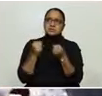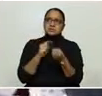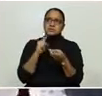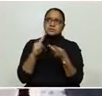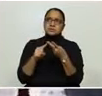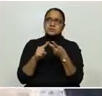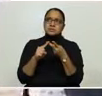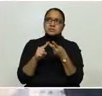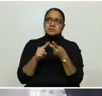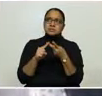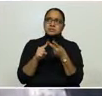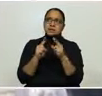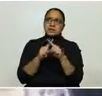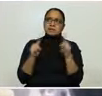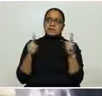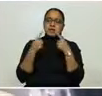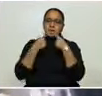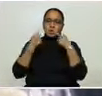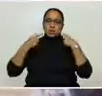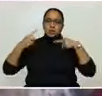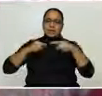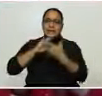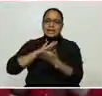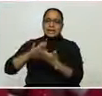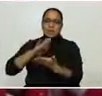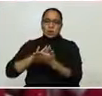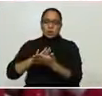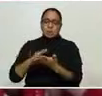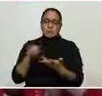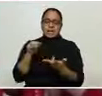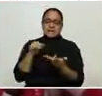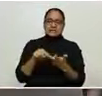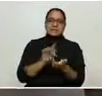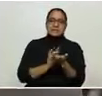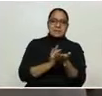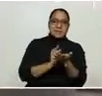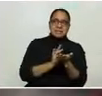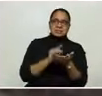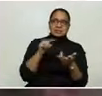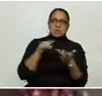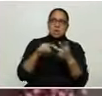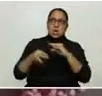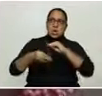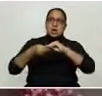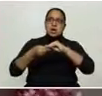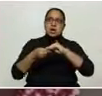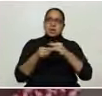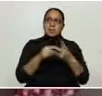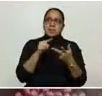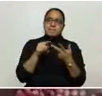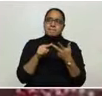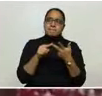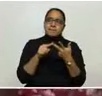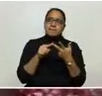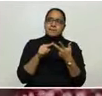pero también lograr el abastecimiento del medicamento. Se está